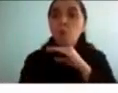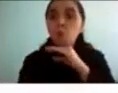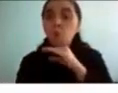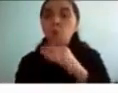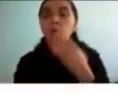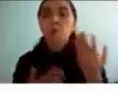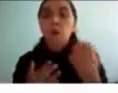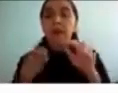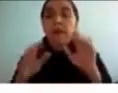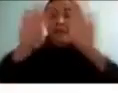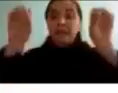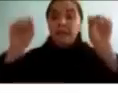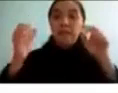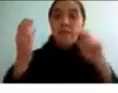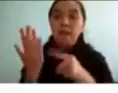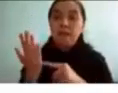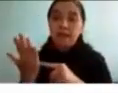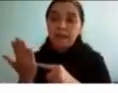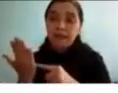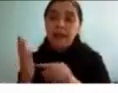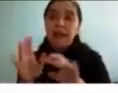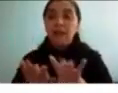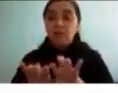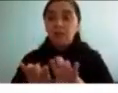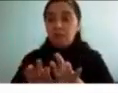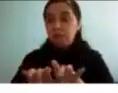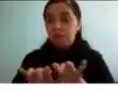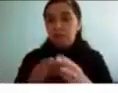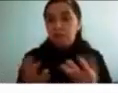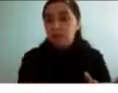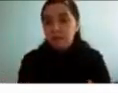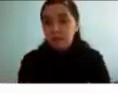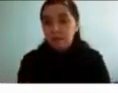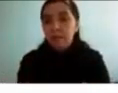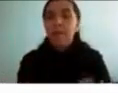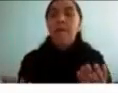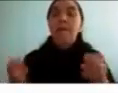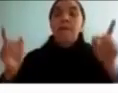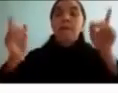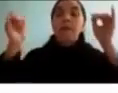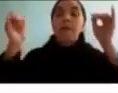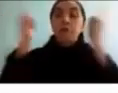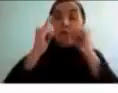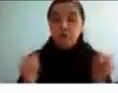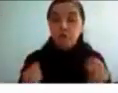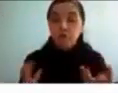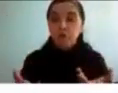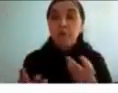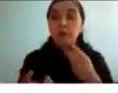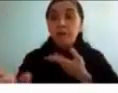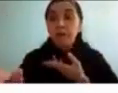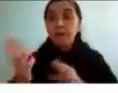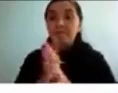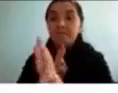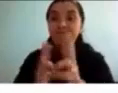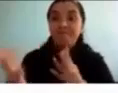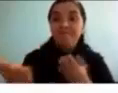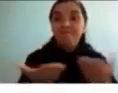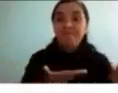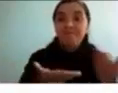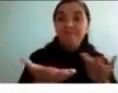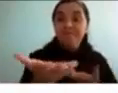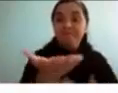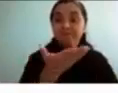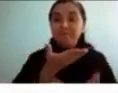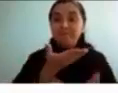digitales y sobre todo de los formatos más interactivos para ello tenemos